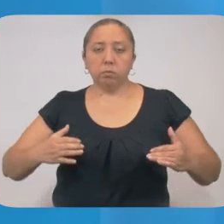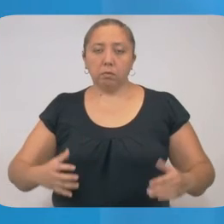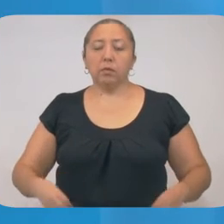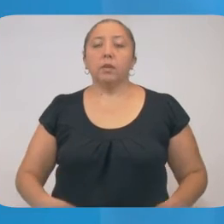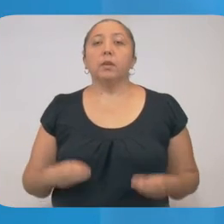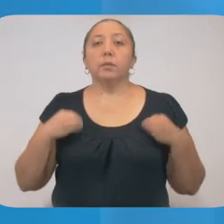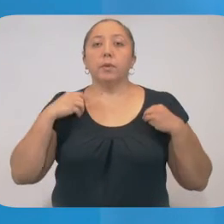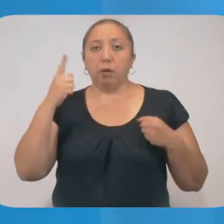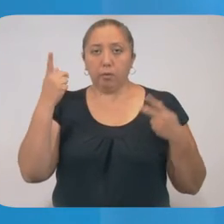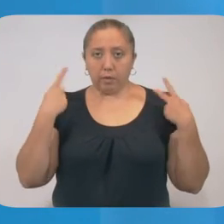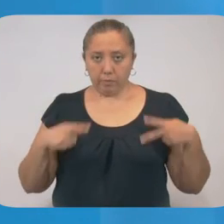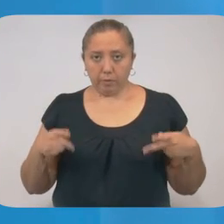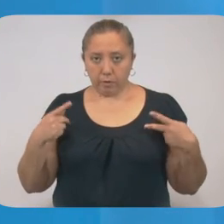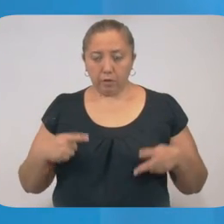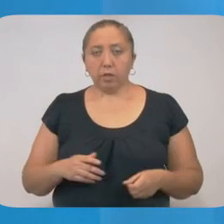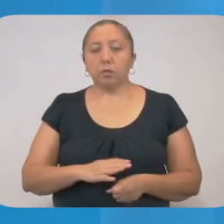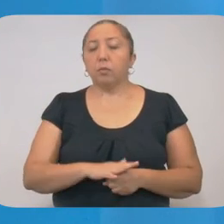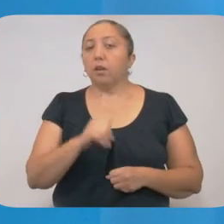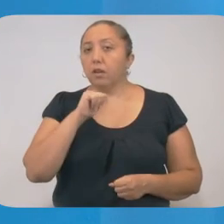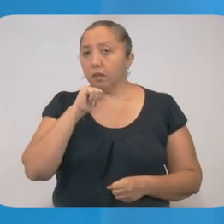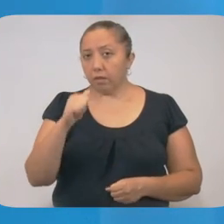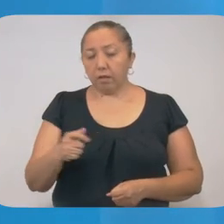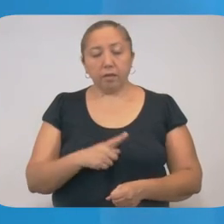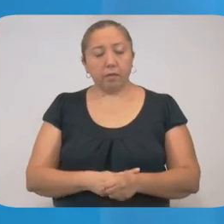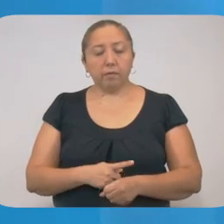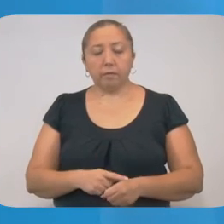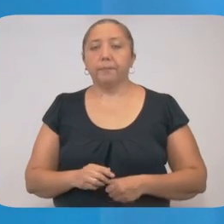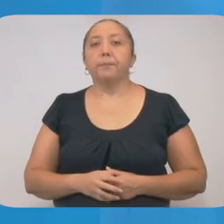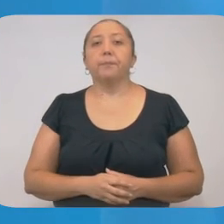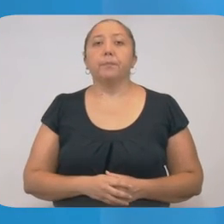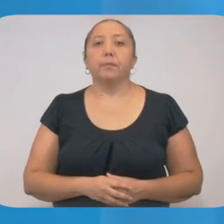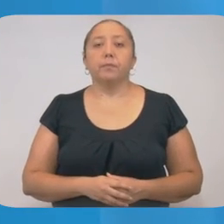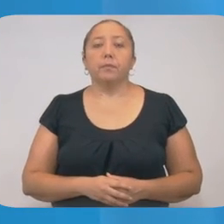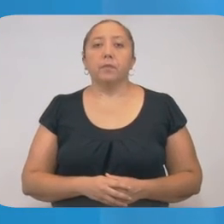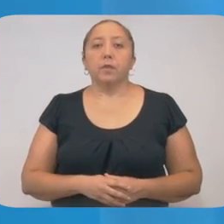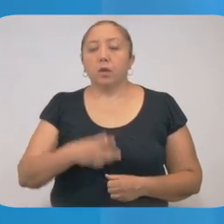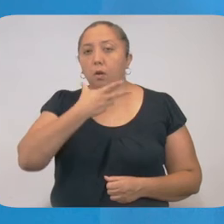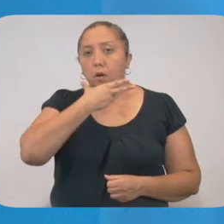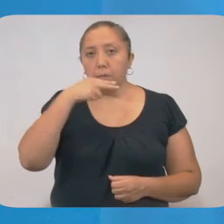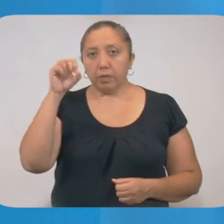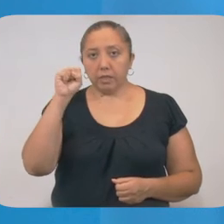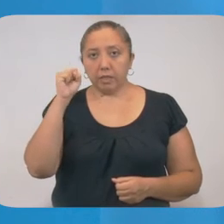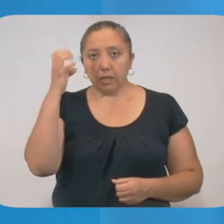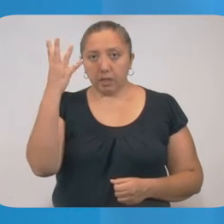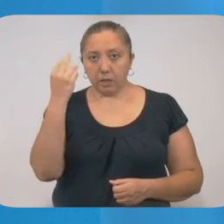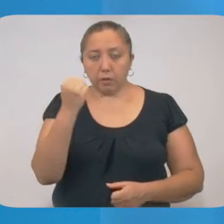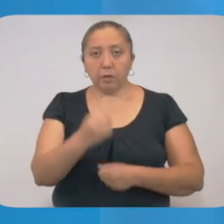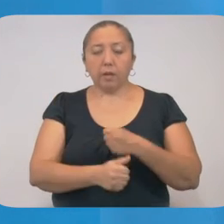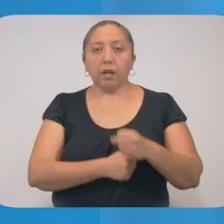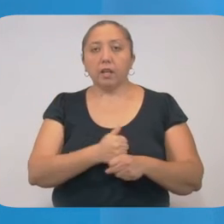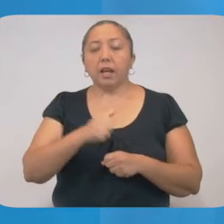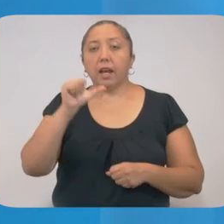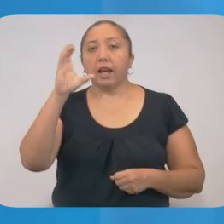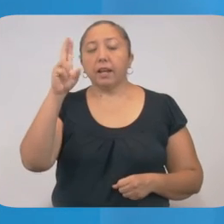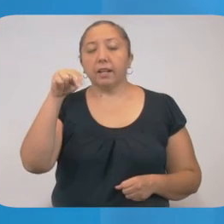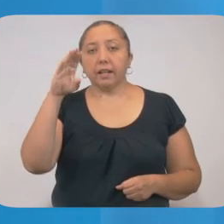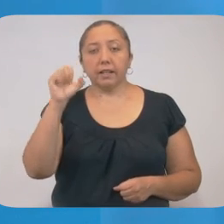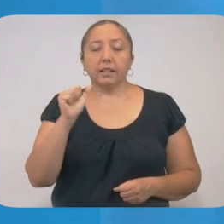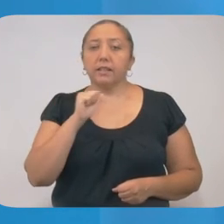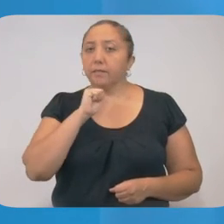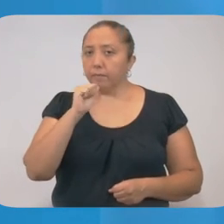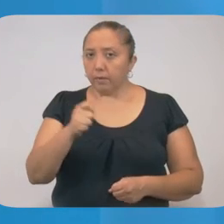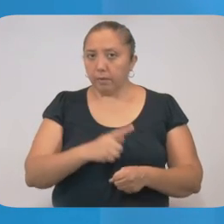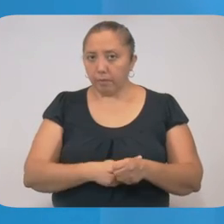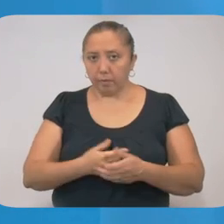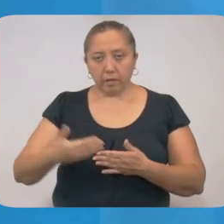Vivía con un contacto, el cual hasta el momento no reporta síntomas. Hombre de 69 años de Acanqué, sin reporte de